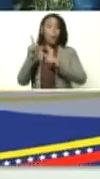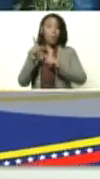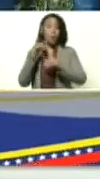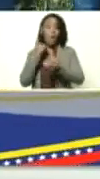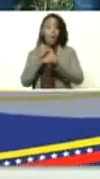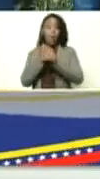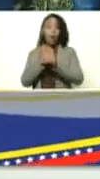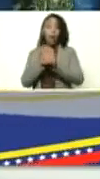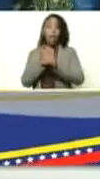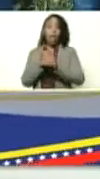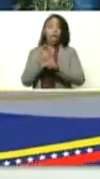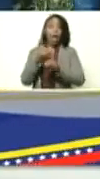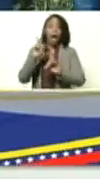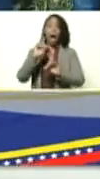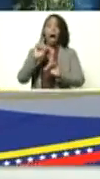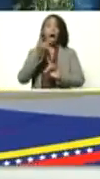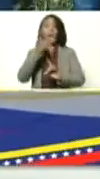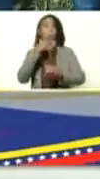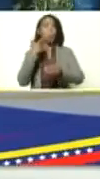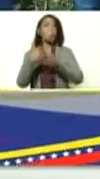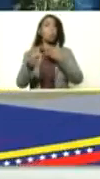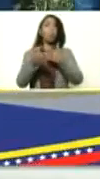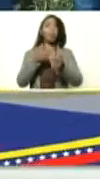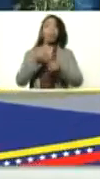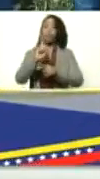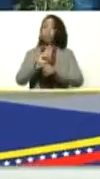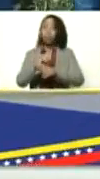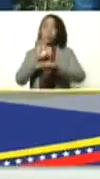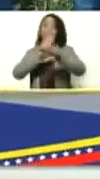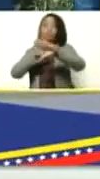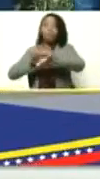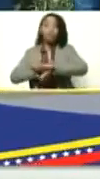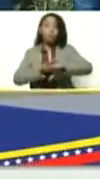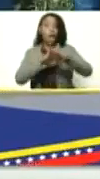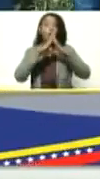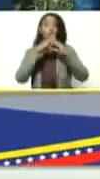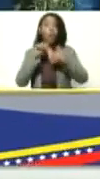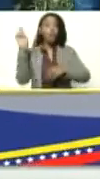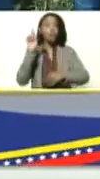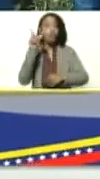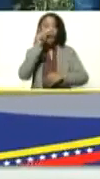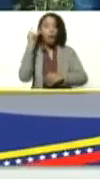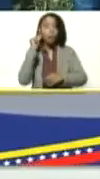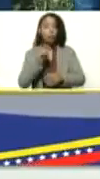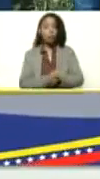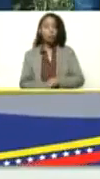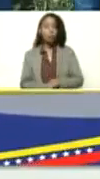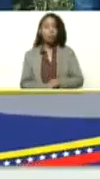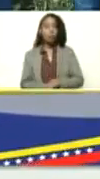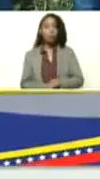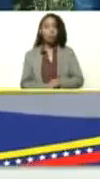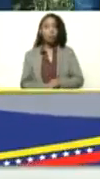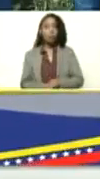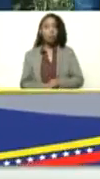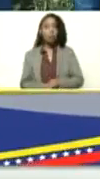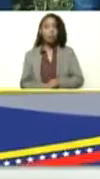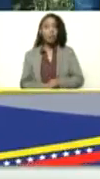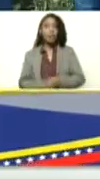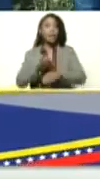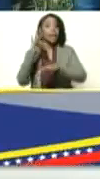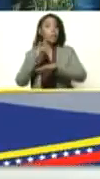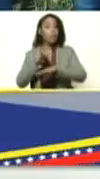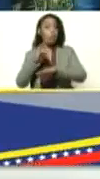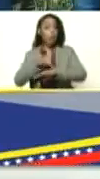subestimar es el coronavirus yo le hago un llamado a todos los venezolanos y venezolanas que les toca